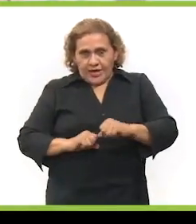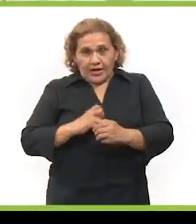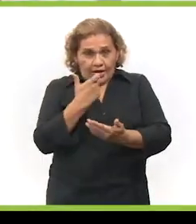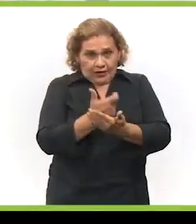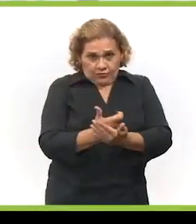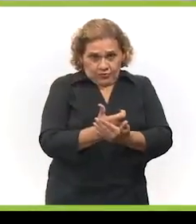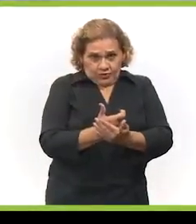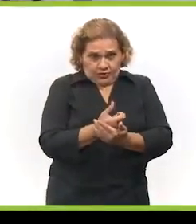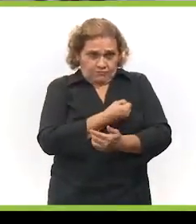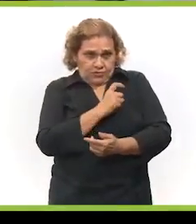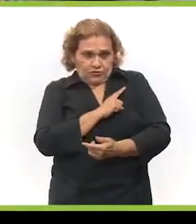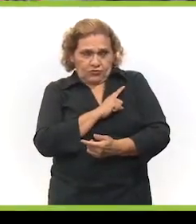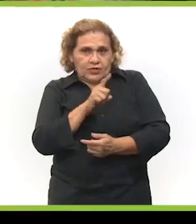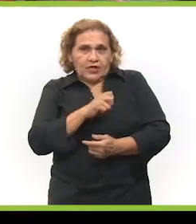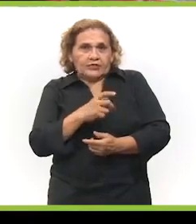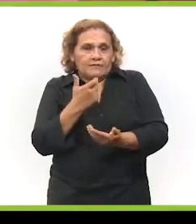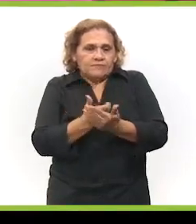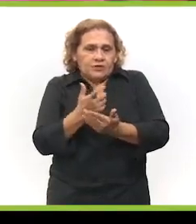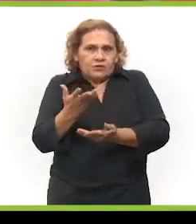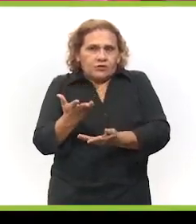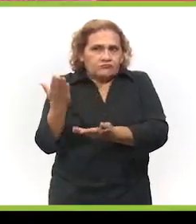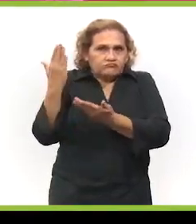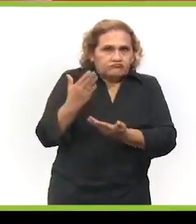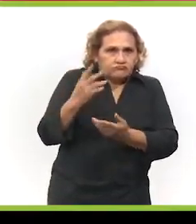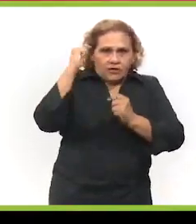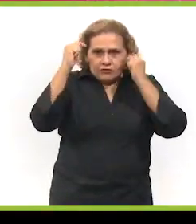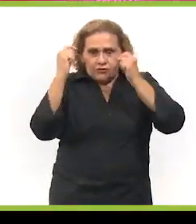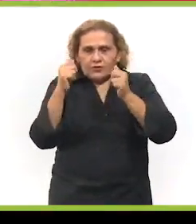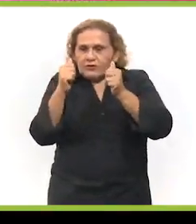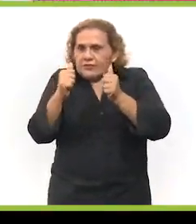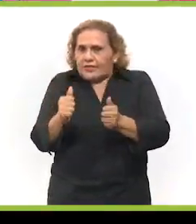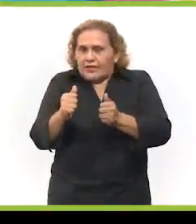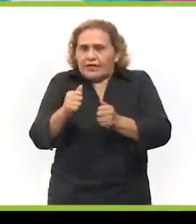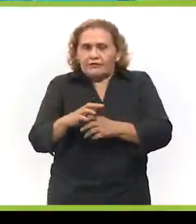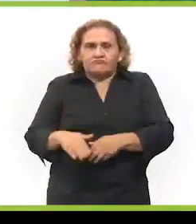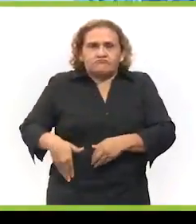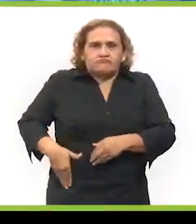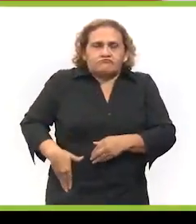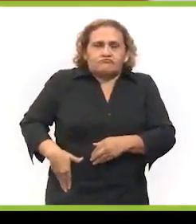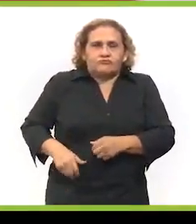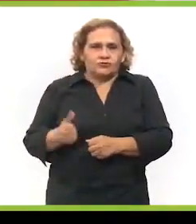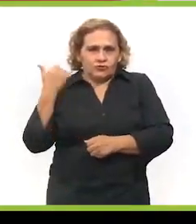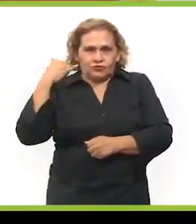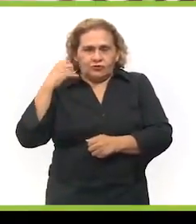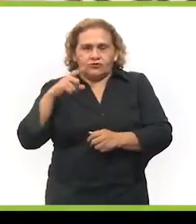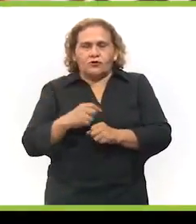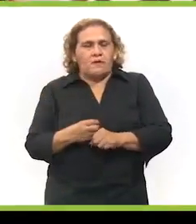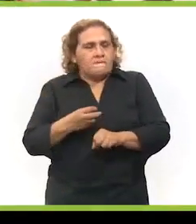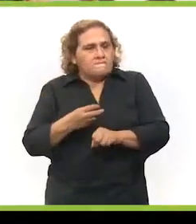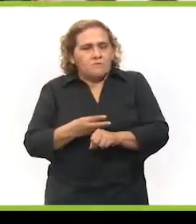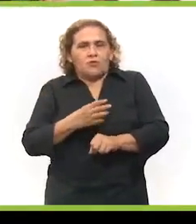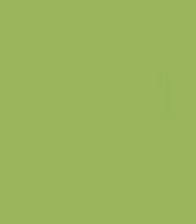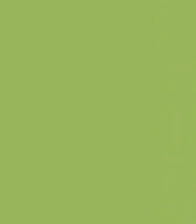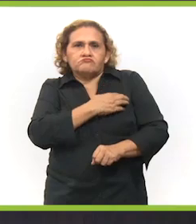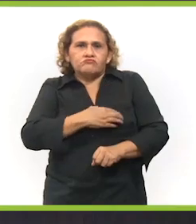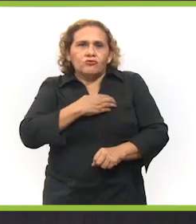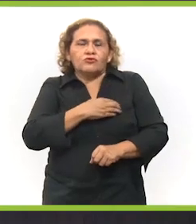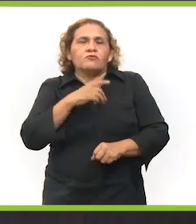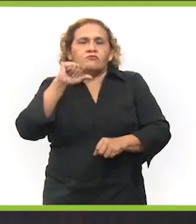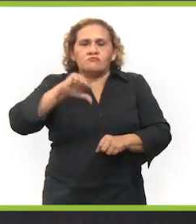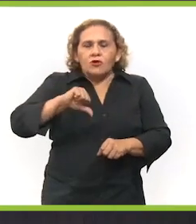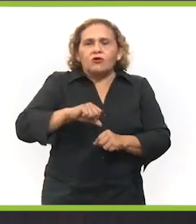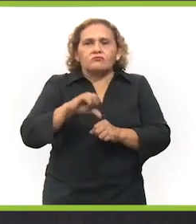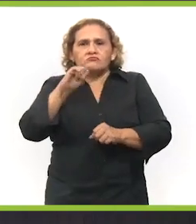reactivar la economía, además de cuidar la salud, y que ese dinero que traen los turistas de otros lugares quede en el bolsillo de los yucatecos. Así que estoy